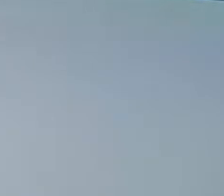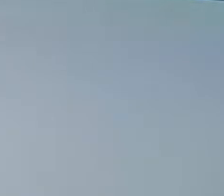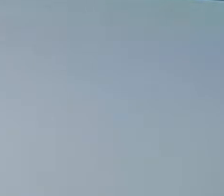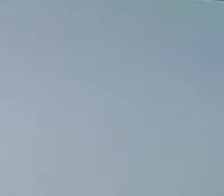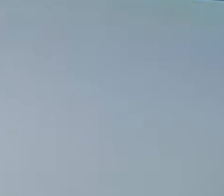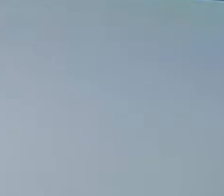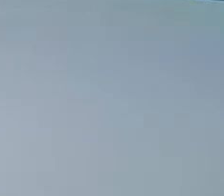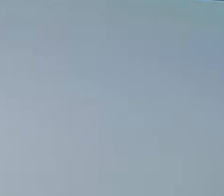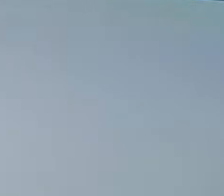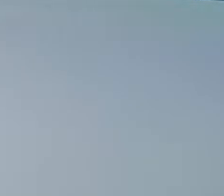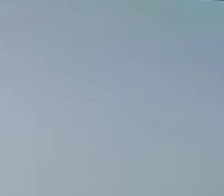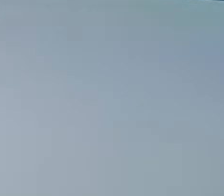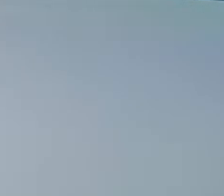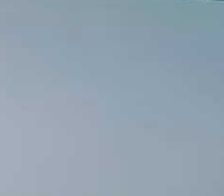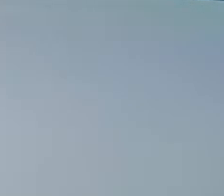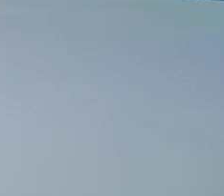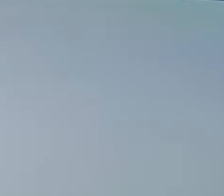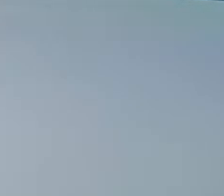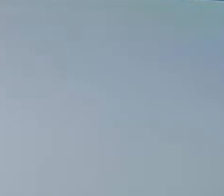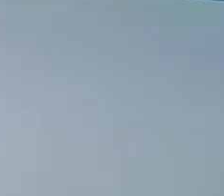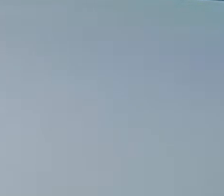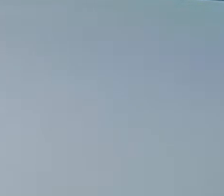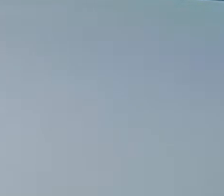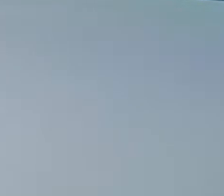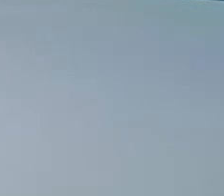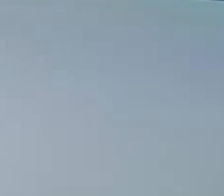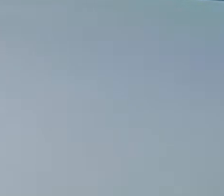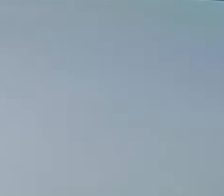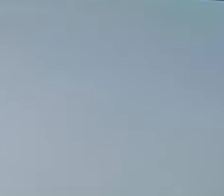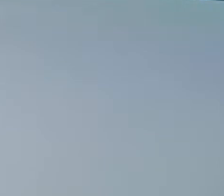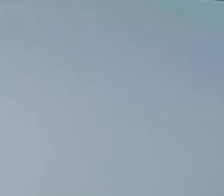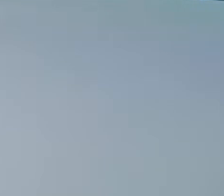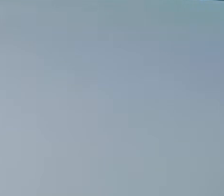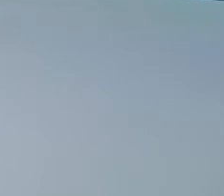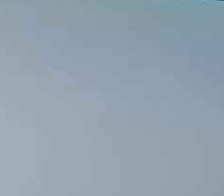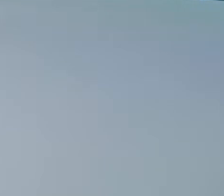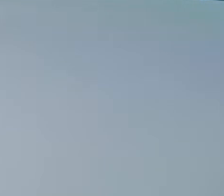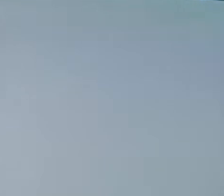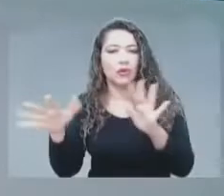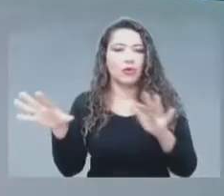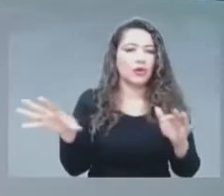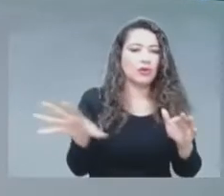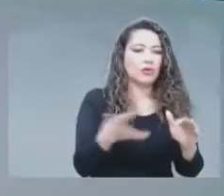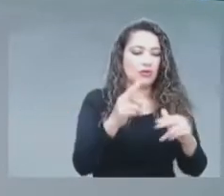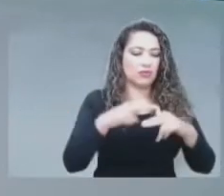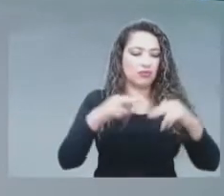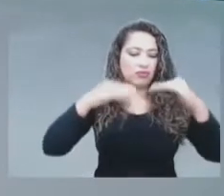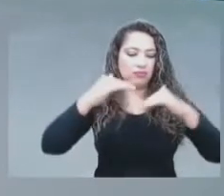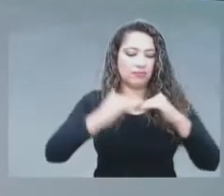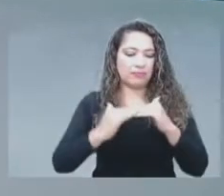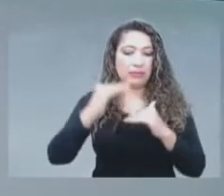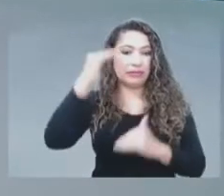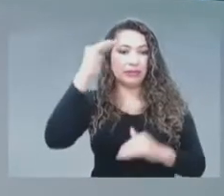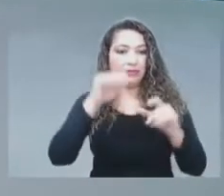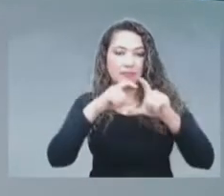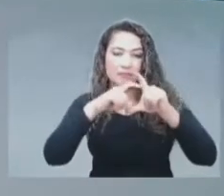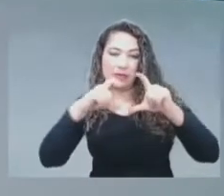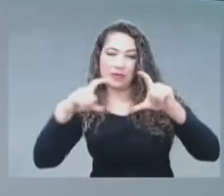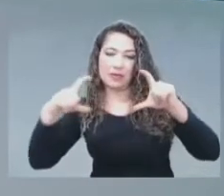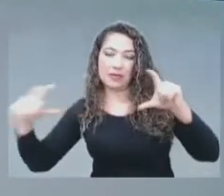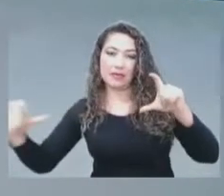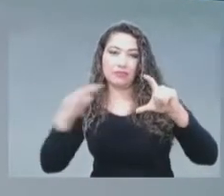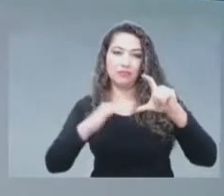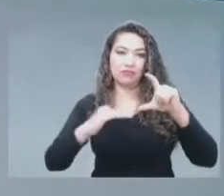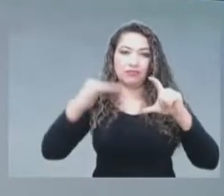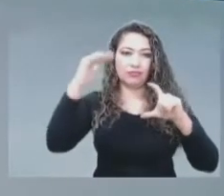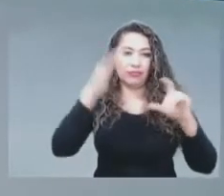en ese entonces aumentar la disponibilidad de espectro para uso libre y también para